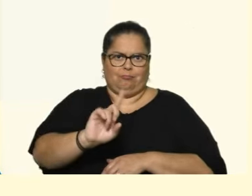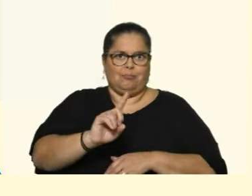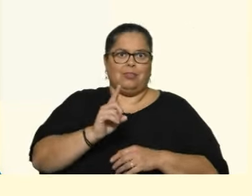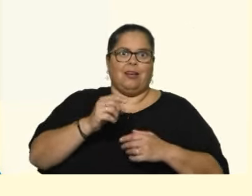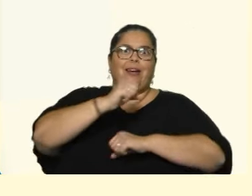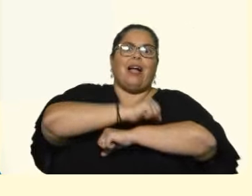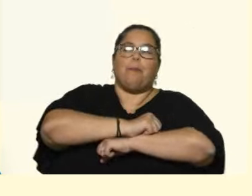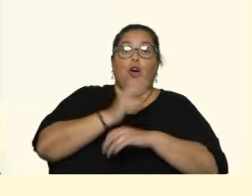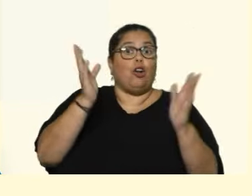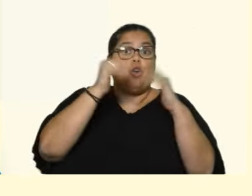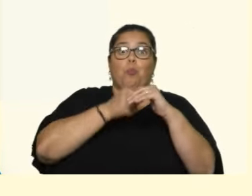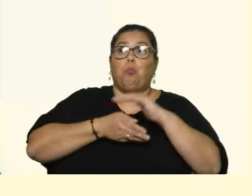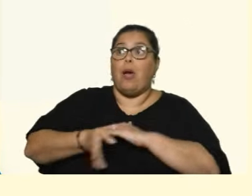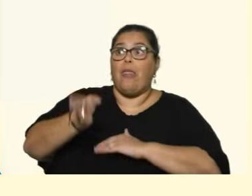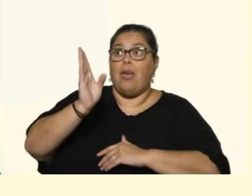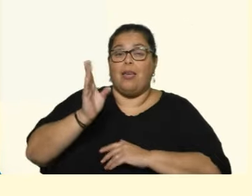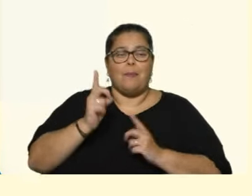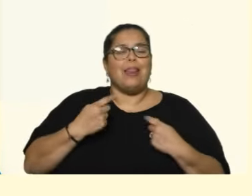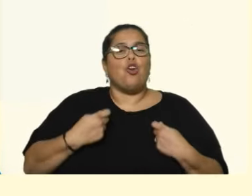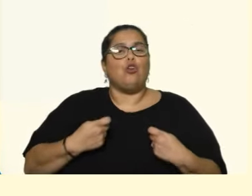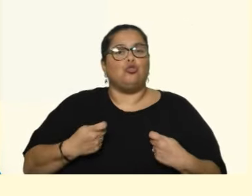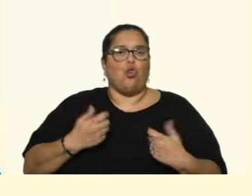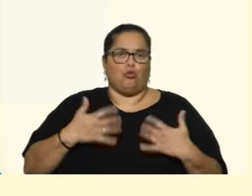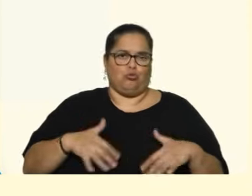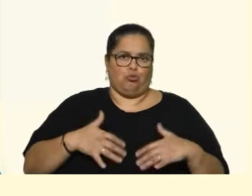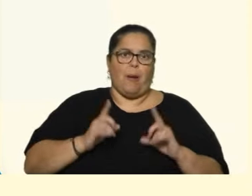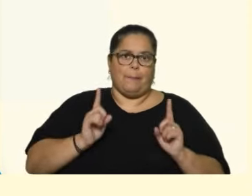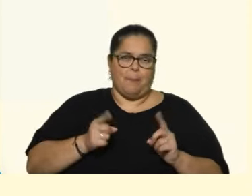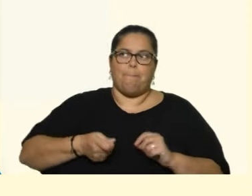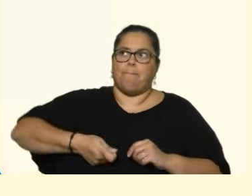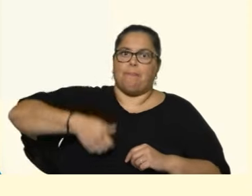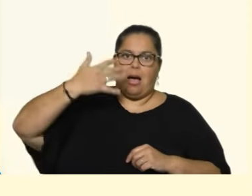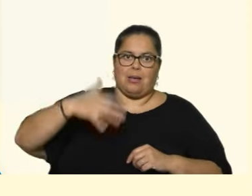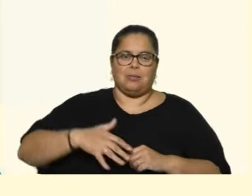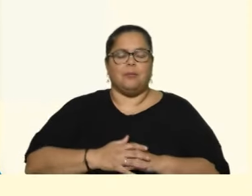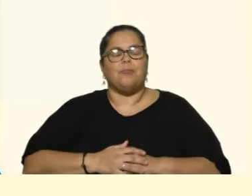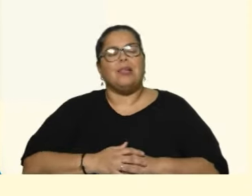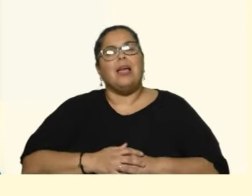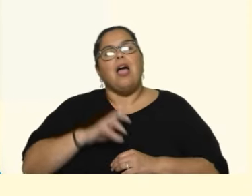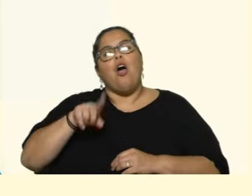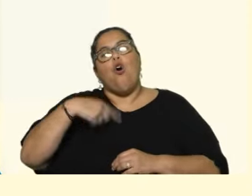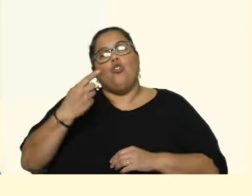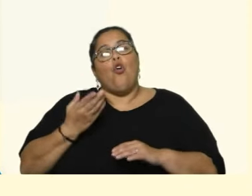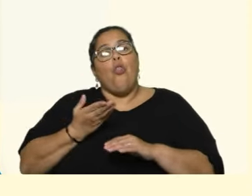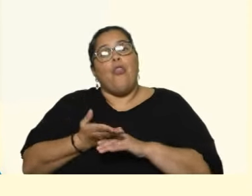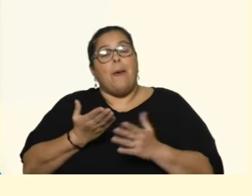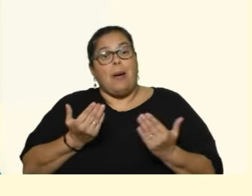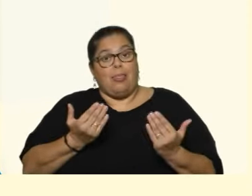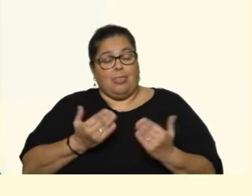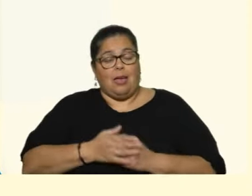costos de los exportadores. Otro de los puntos que puse ahí. Por el lado de la demanda, hay dos consideraciones para hacer.